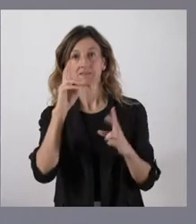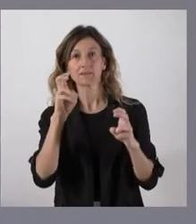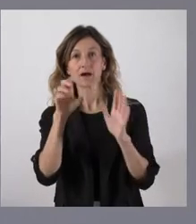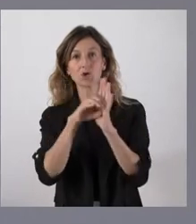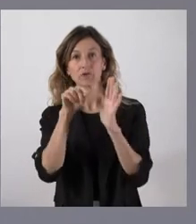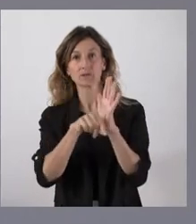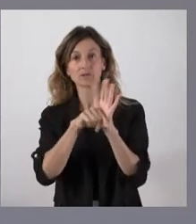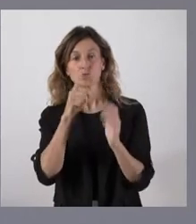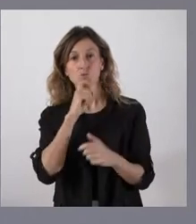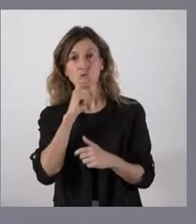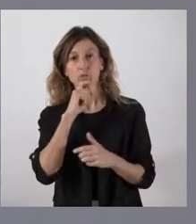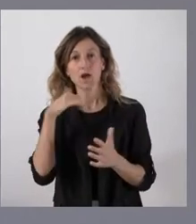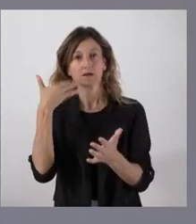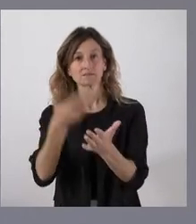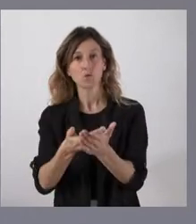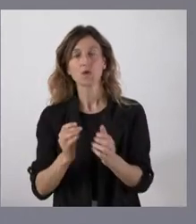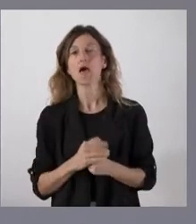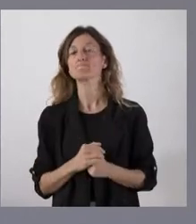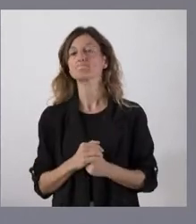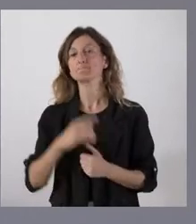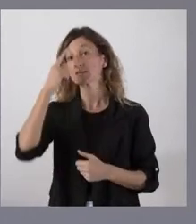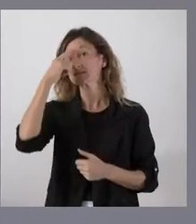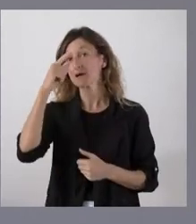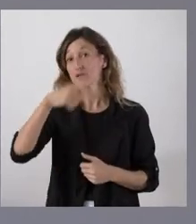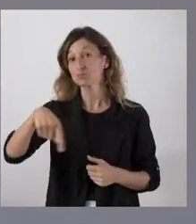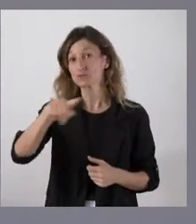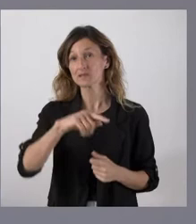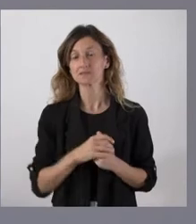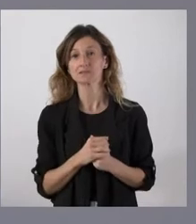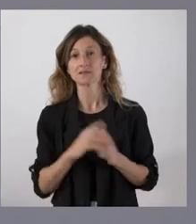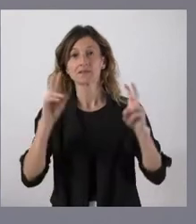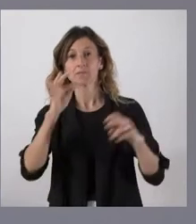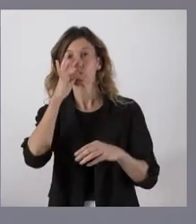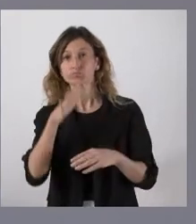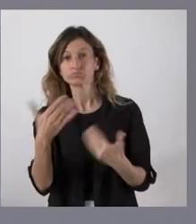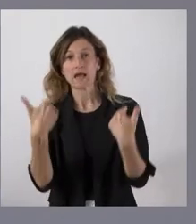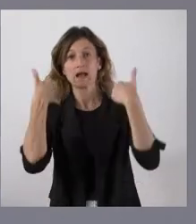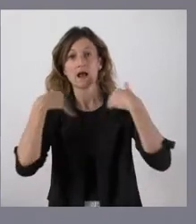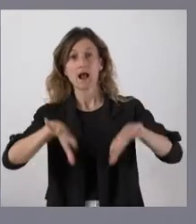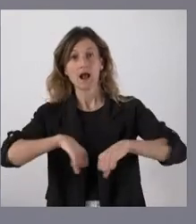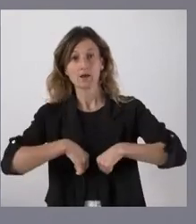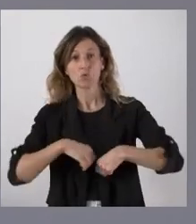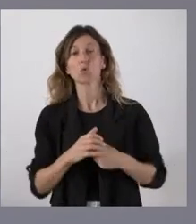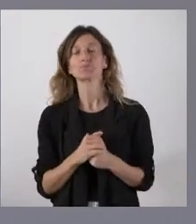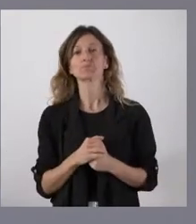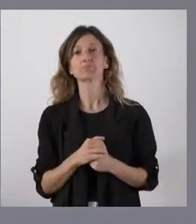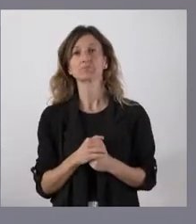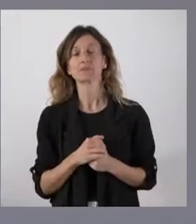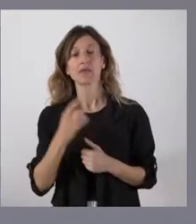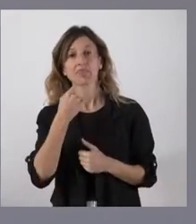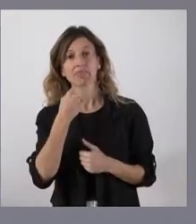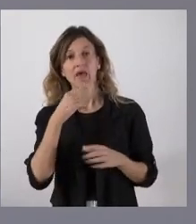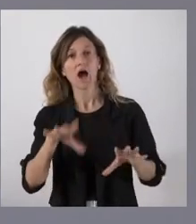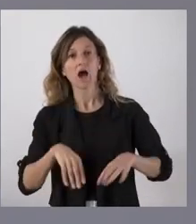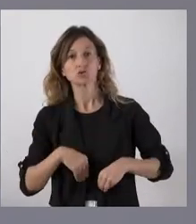ético. Hasta el momento saben ustedes que en el momento de jura o promesa del cargo se asumía la